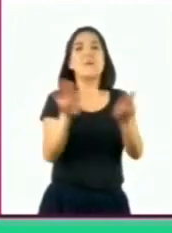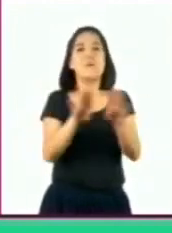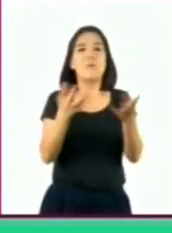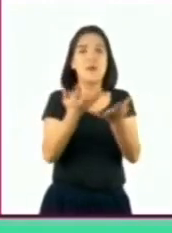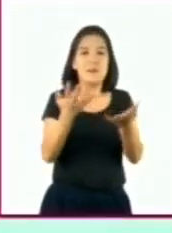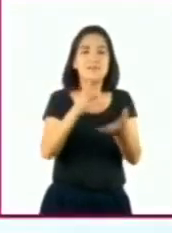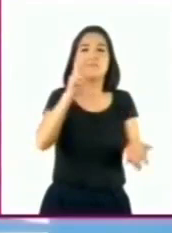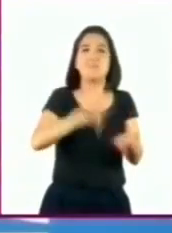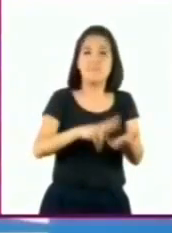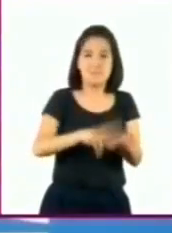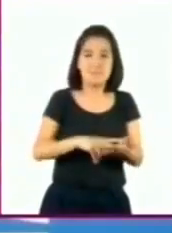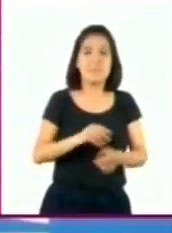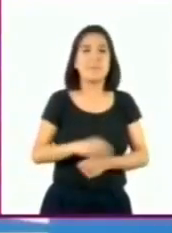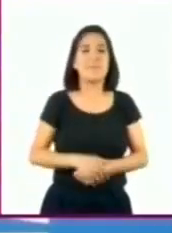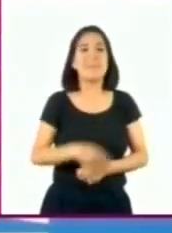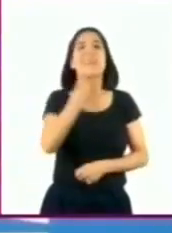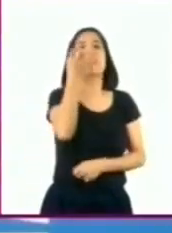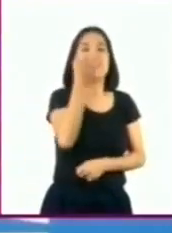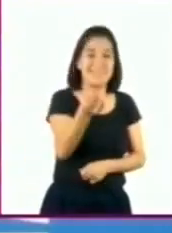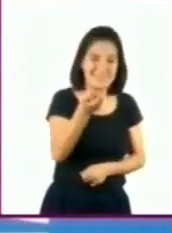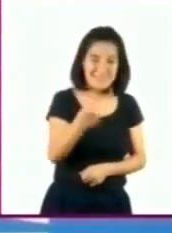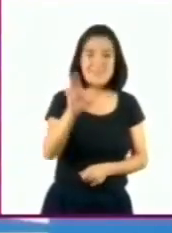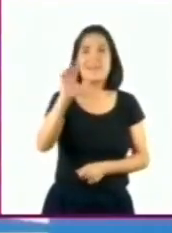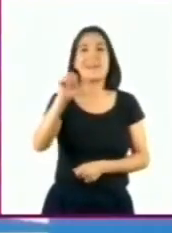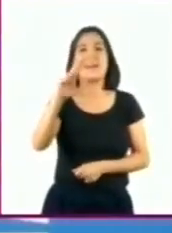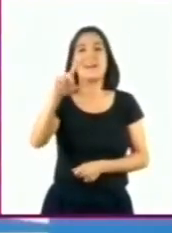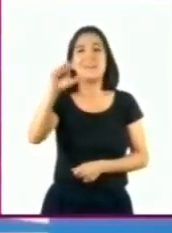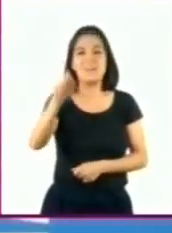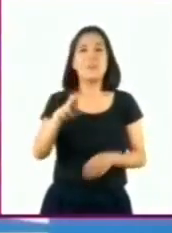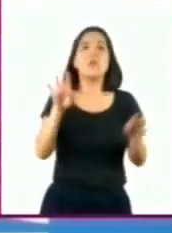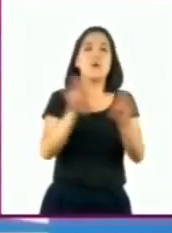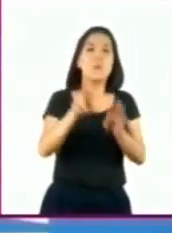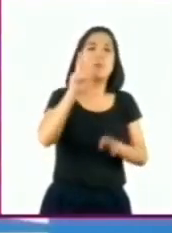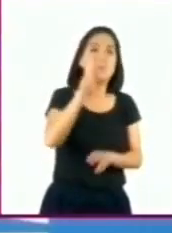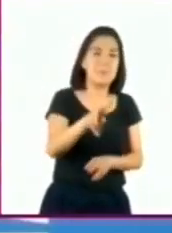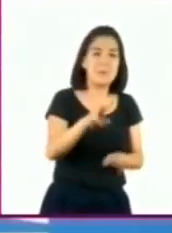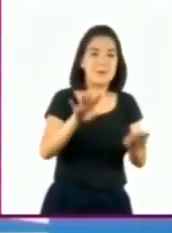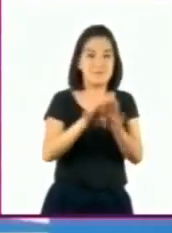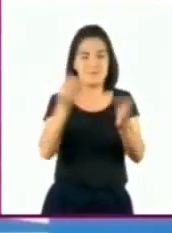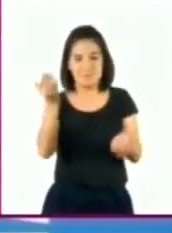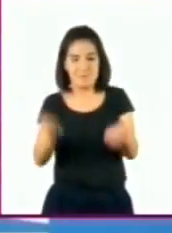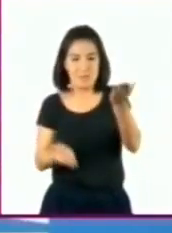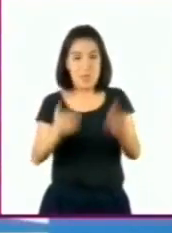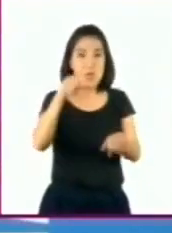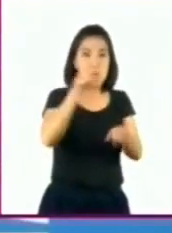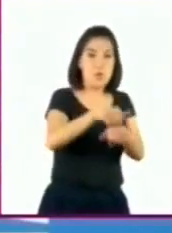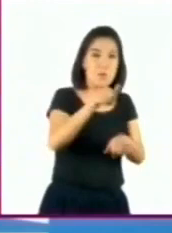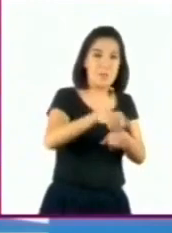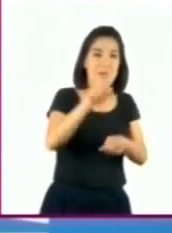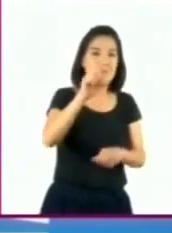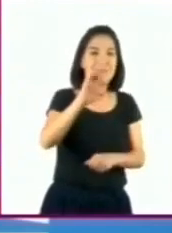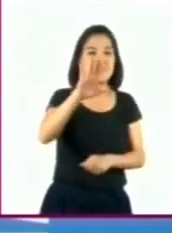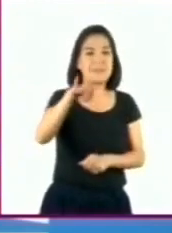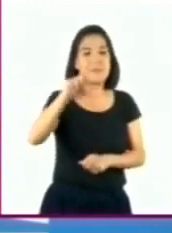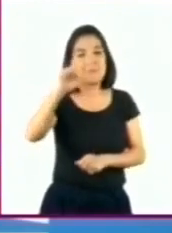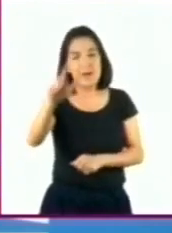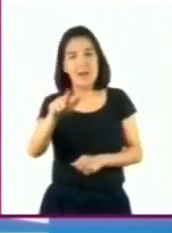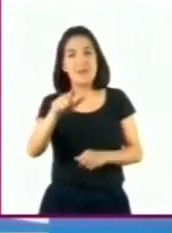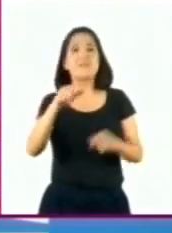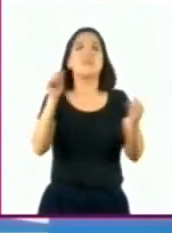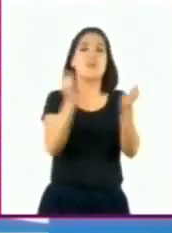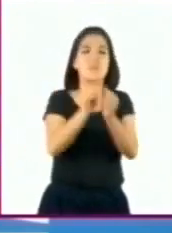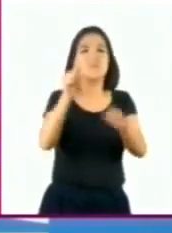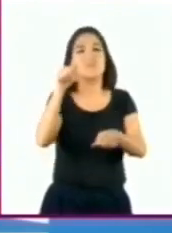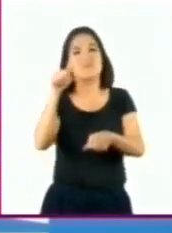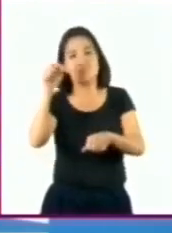mismo valor. ¡Así es, Carlos! Existe equivalencia entre números decimales y fraccionarios y